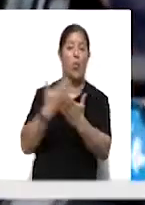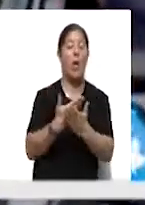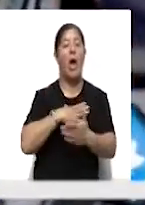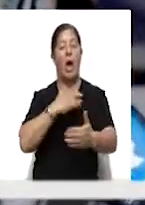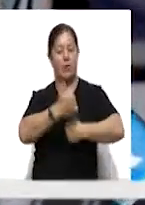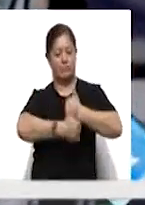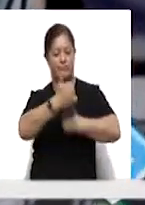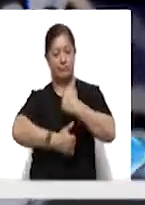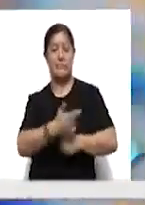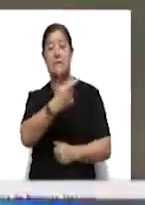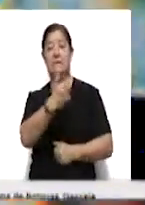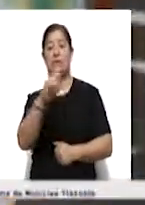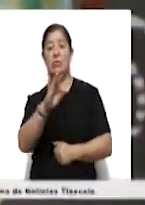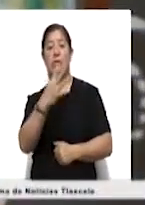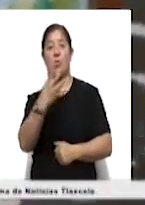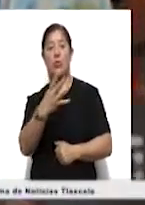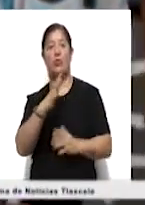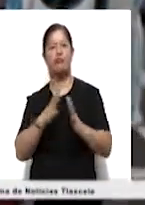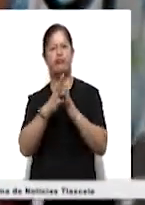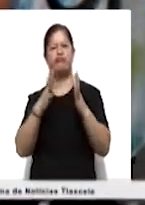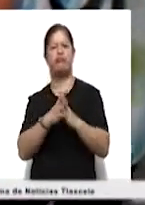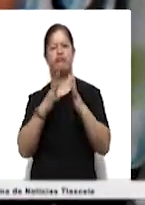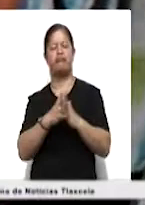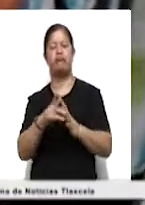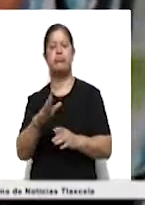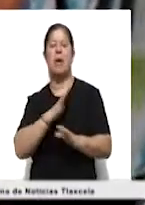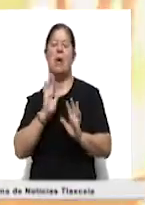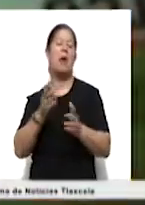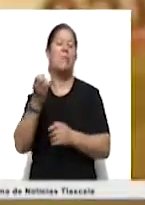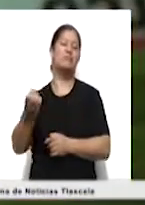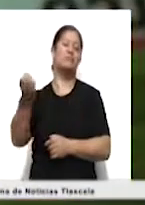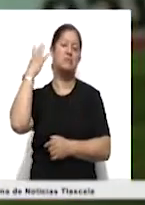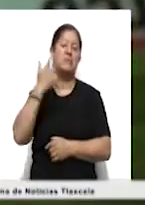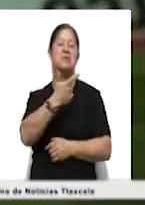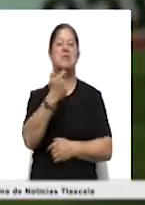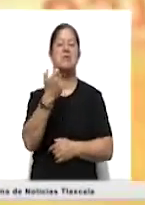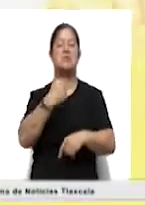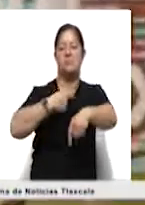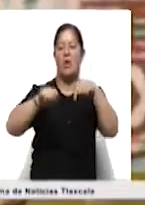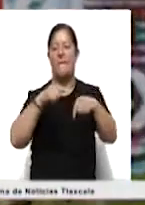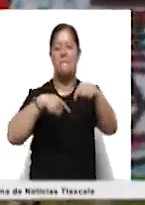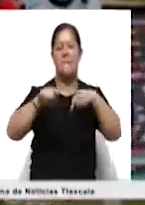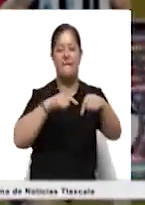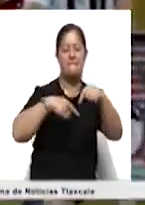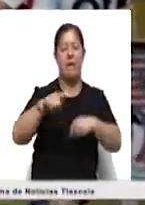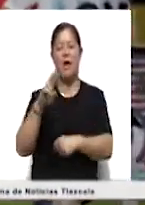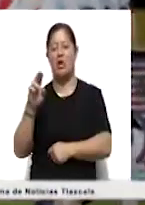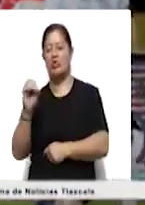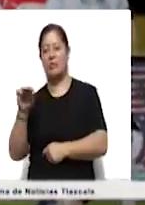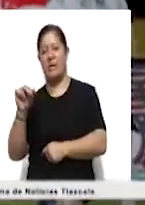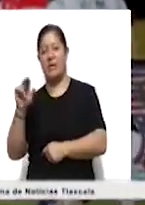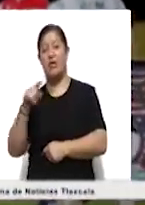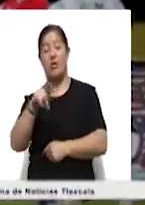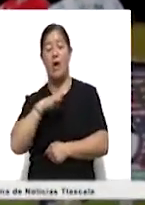al llegar a 744 dianas, con lo cual dejó atrás los 740 tantos de Romario. Y es que gracias a su gol de